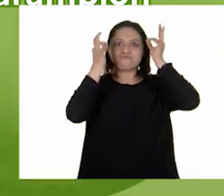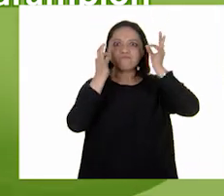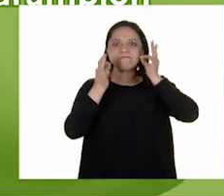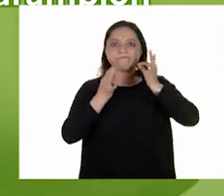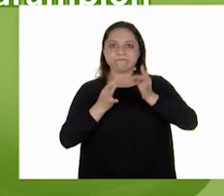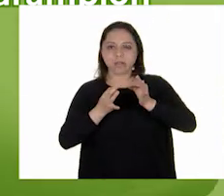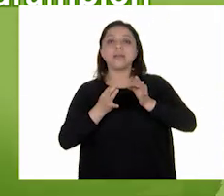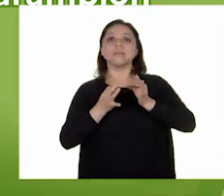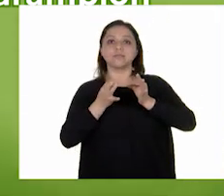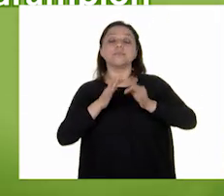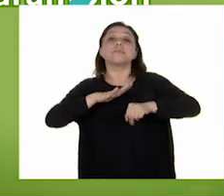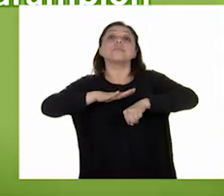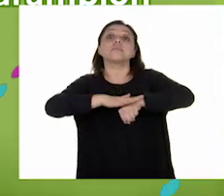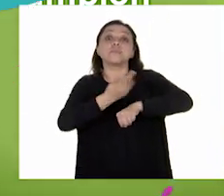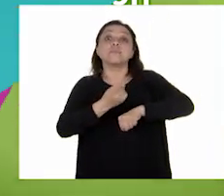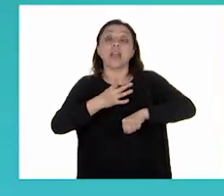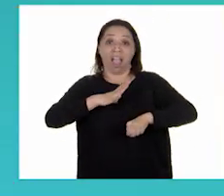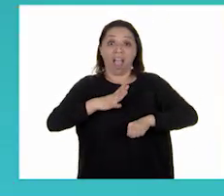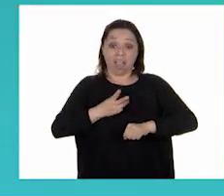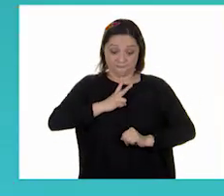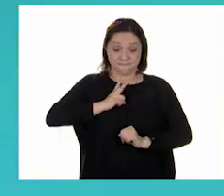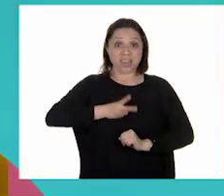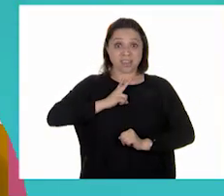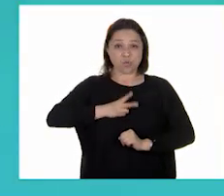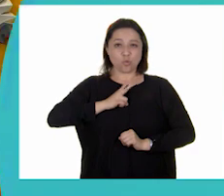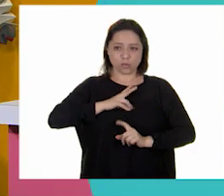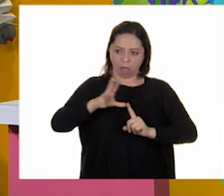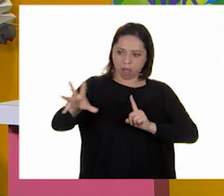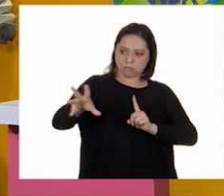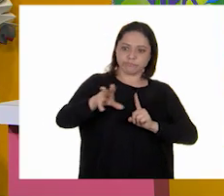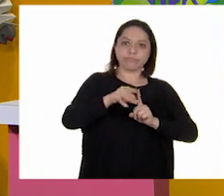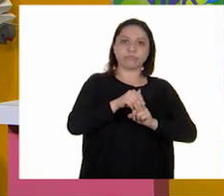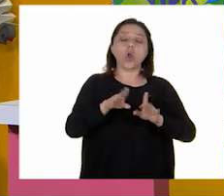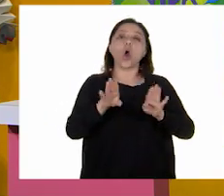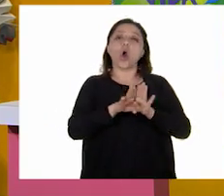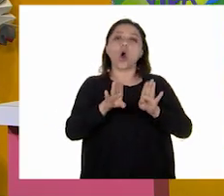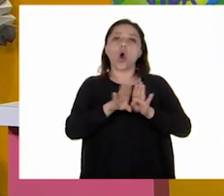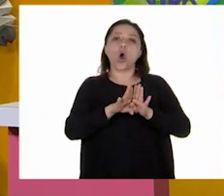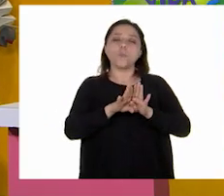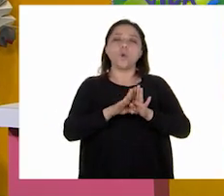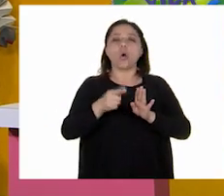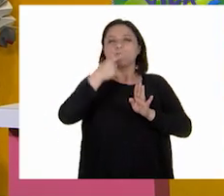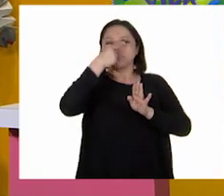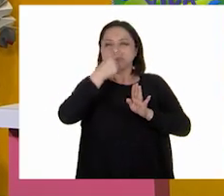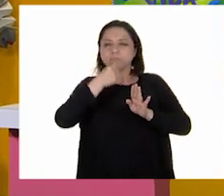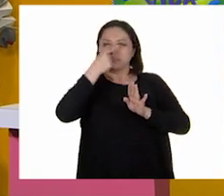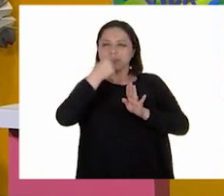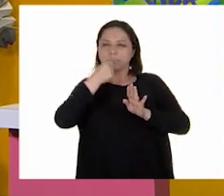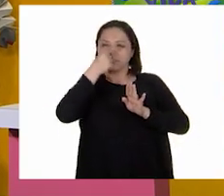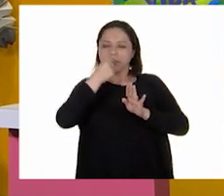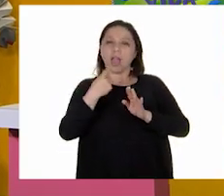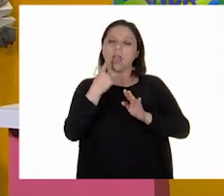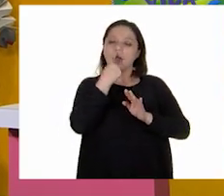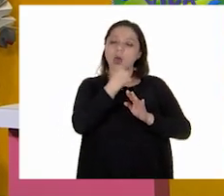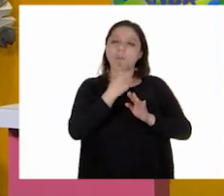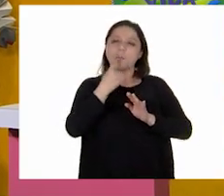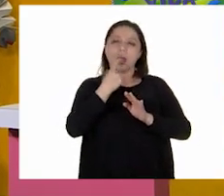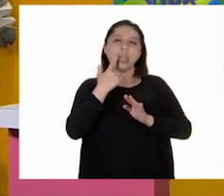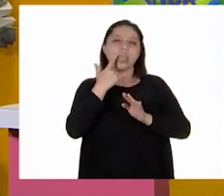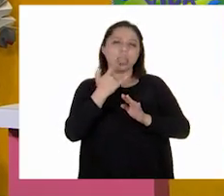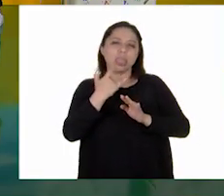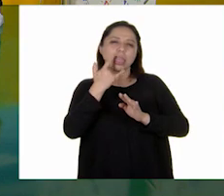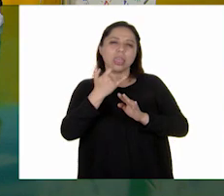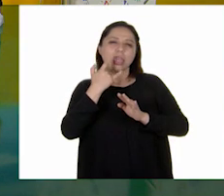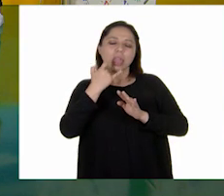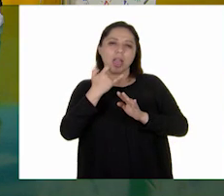es causado por un virus y se contagia por contacto con fluidos nasales, de la boca o de la garganta de